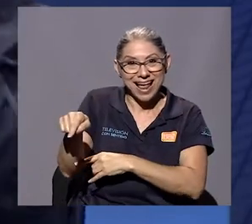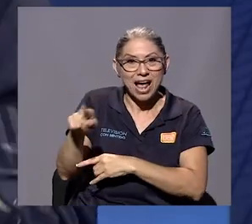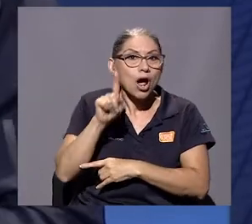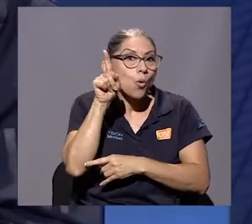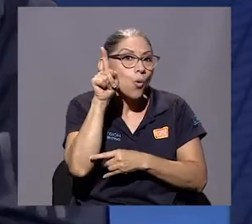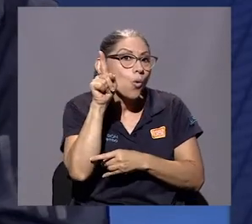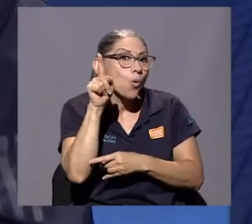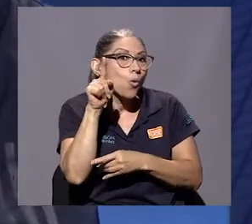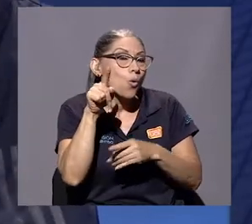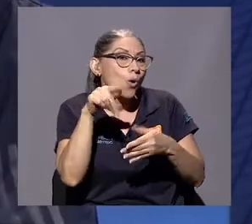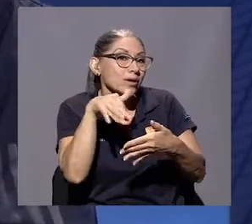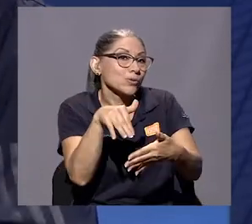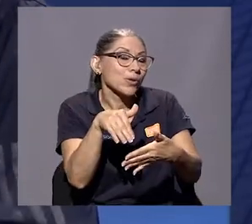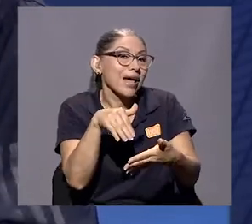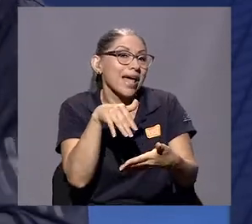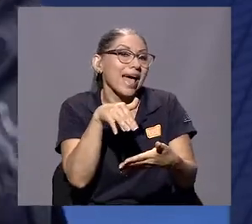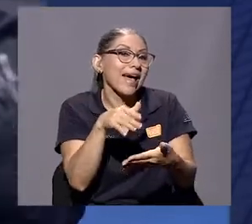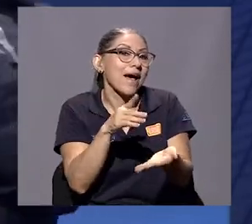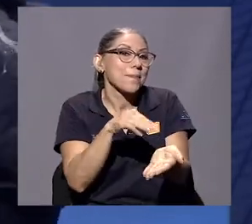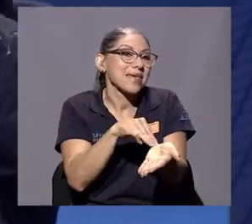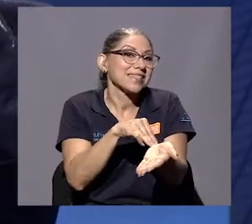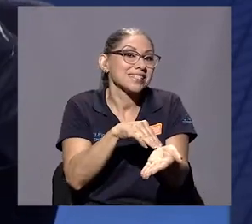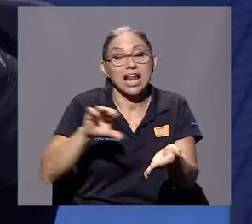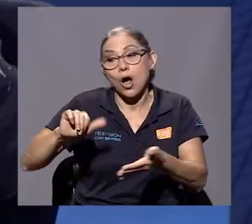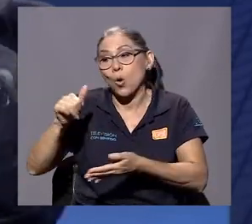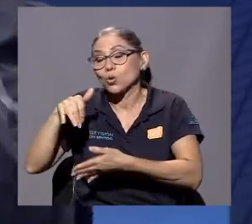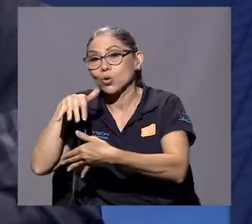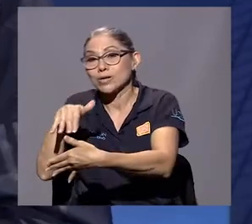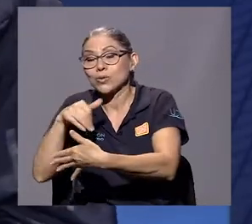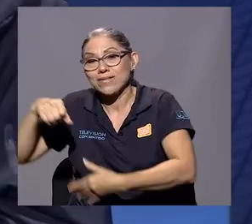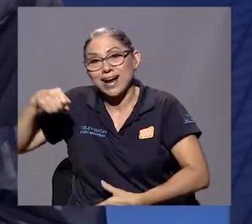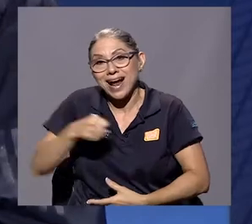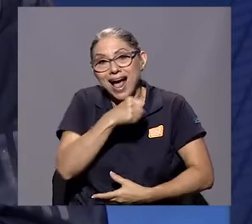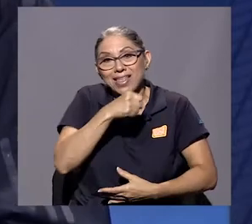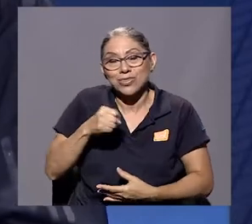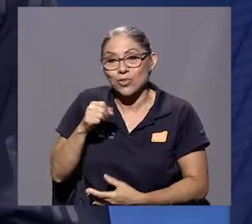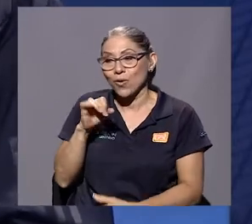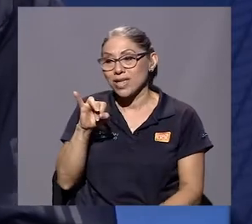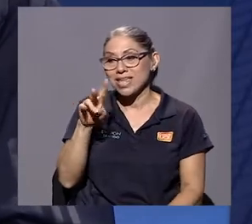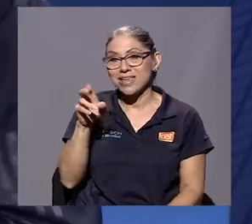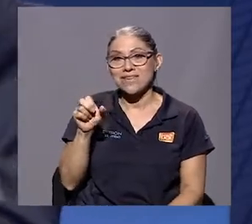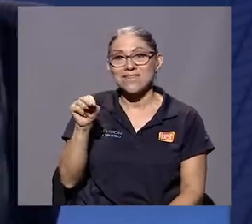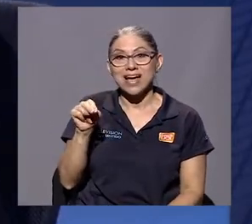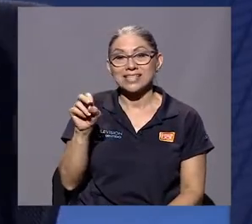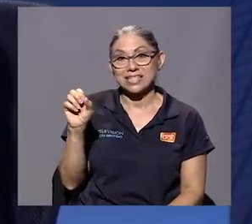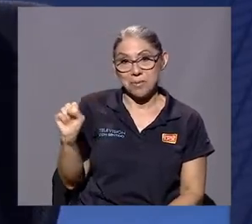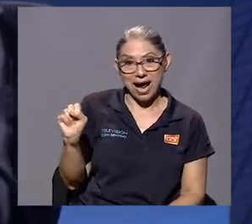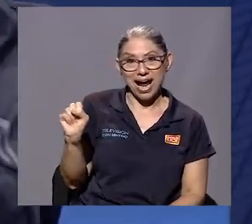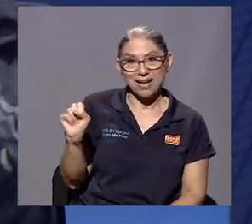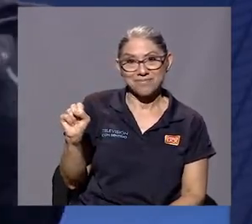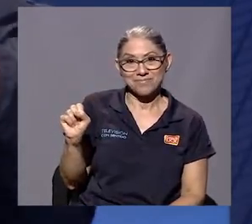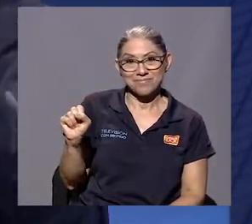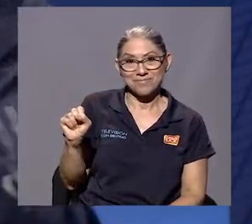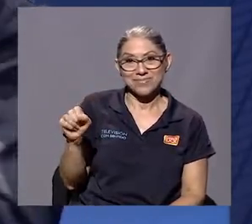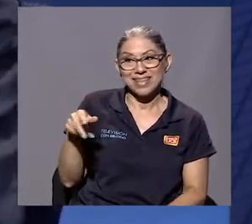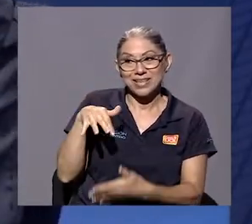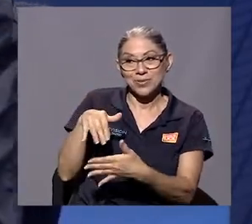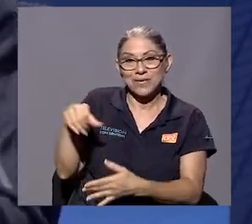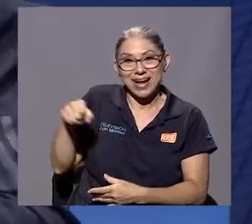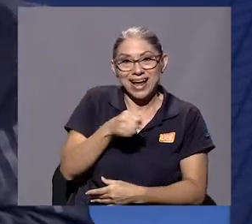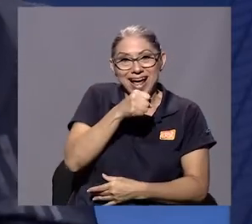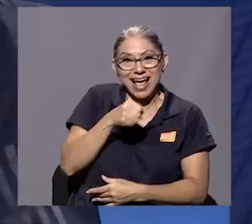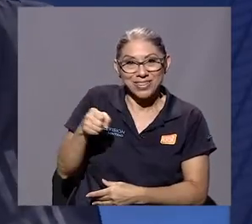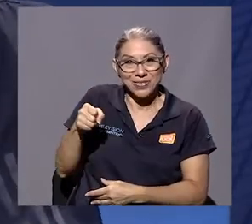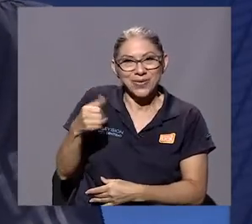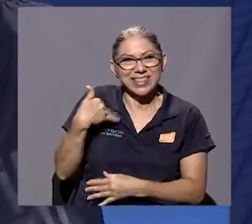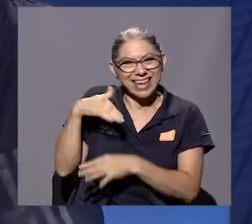canto, Iván Sivaja, que era el tenor de Alajuela. Sivaja Molinari, tenía una raíz ahí italiana que lo